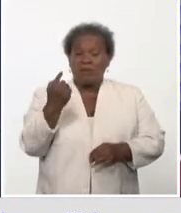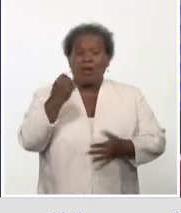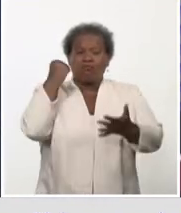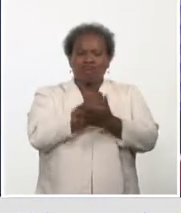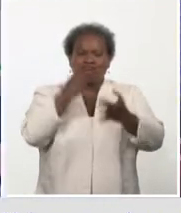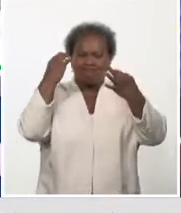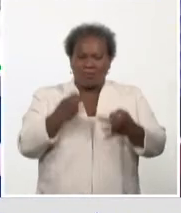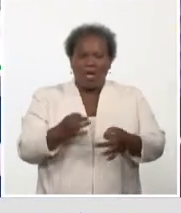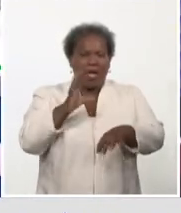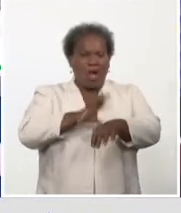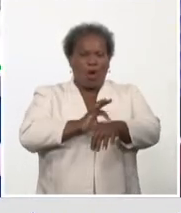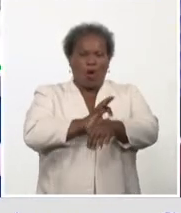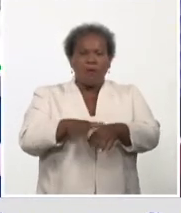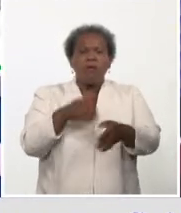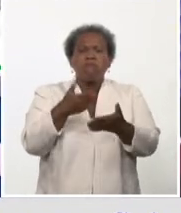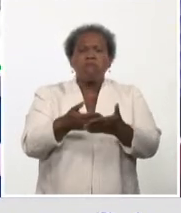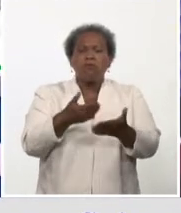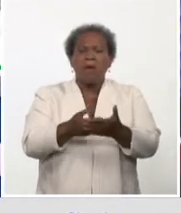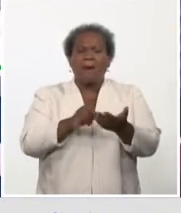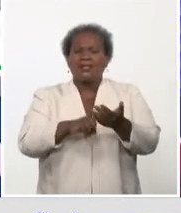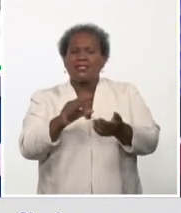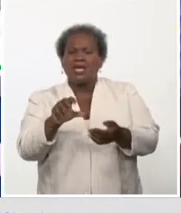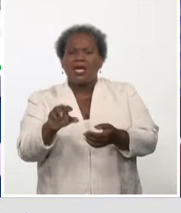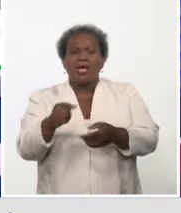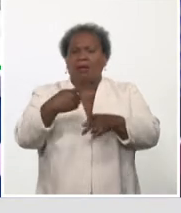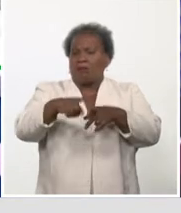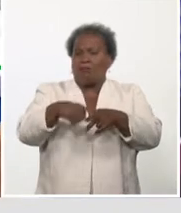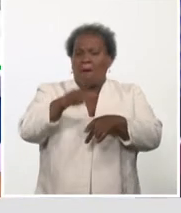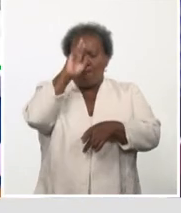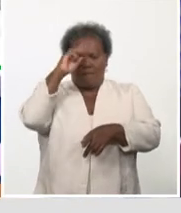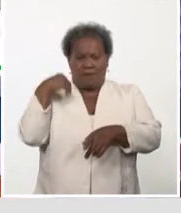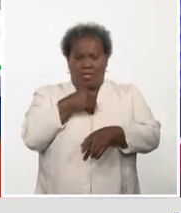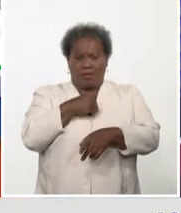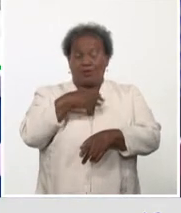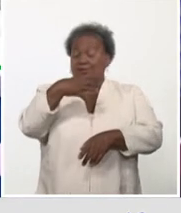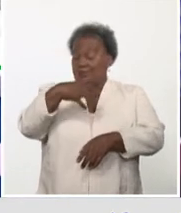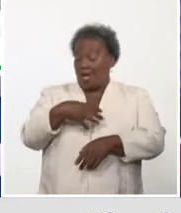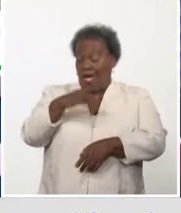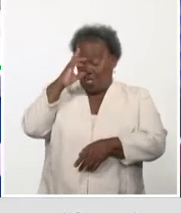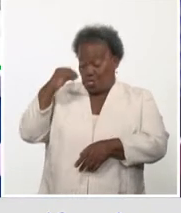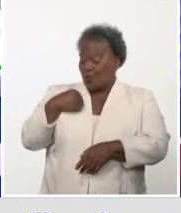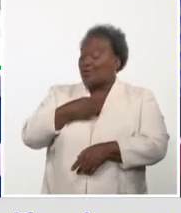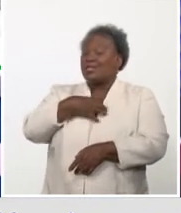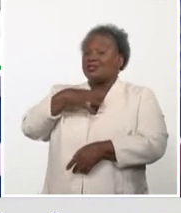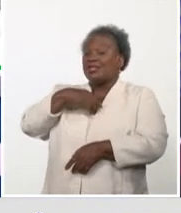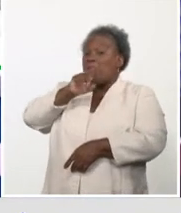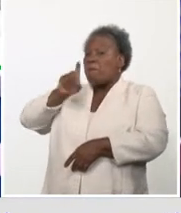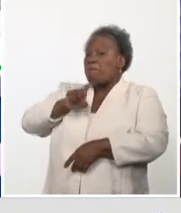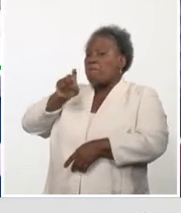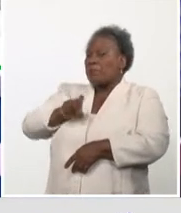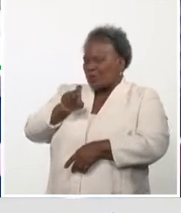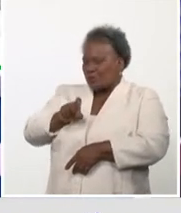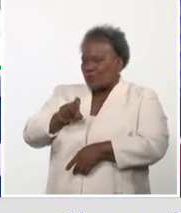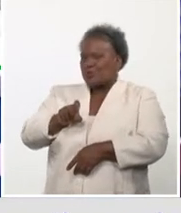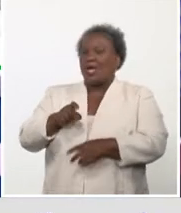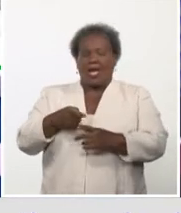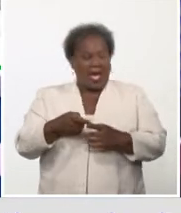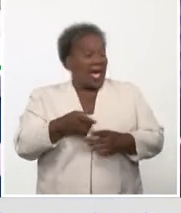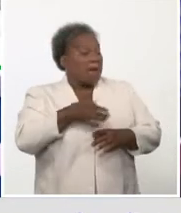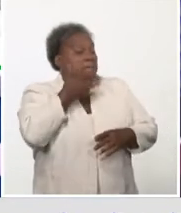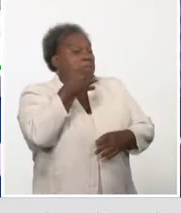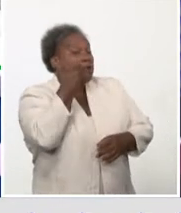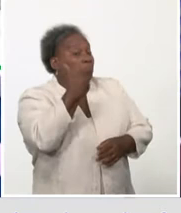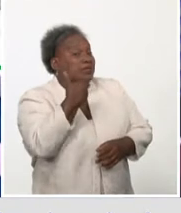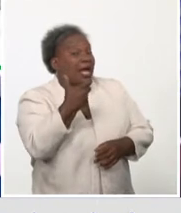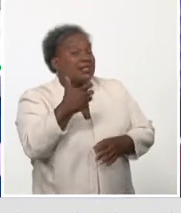pasando. Doctora, tenemos un par de preguntas más relacionadas con este tema. Cuán interesante todo lo que ha explicado aquí, sobre todo el mensaje de